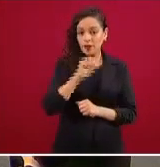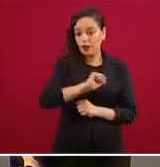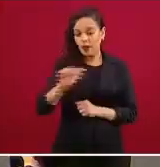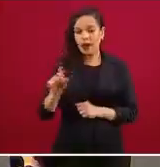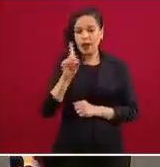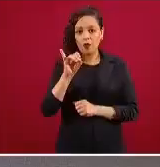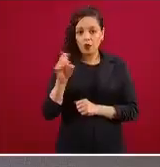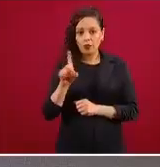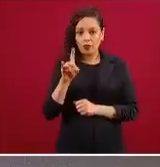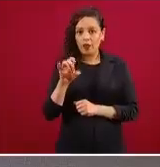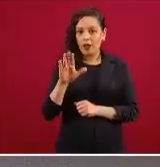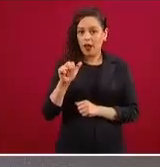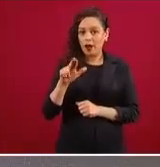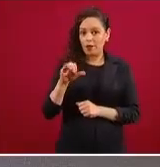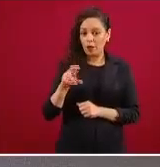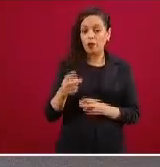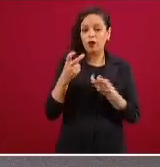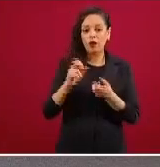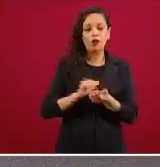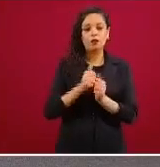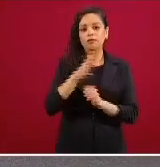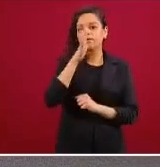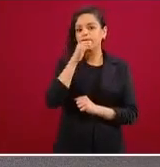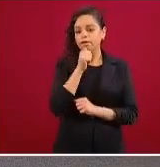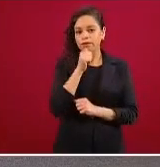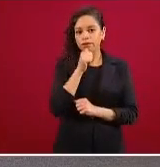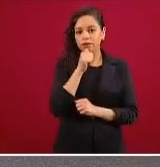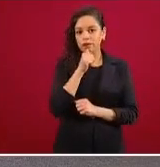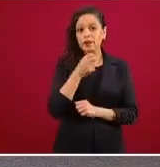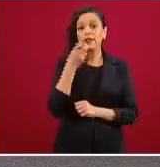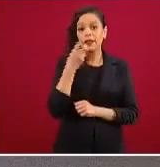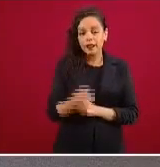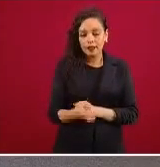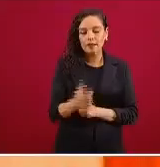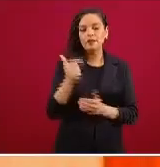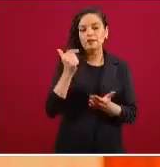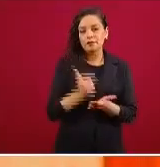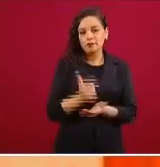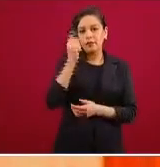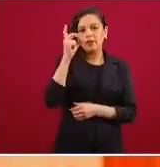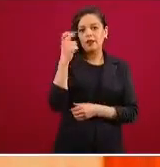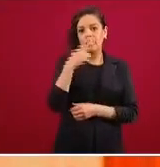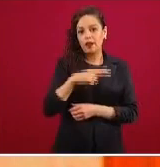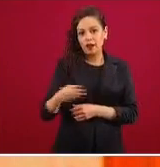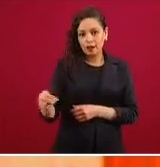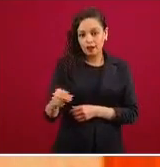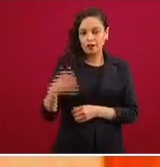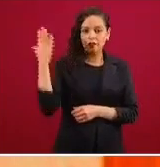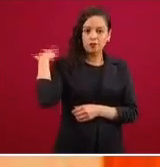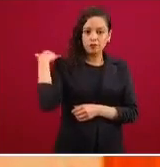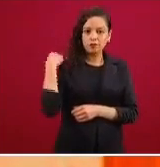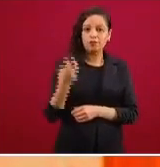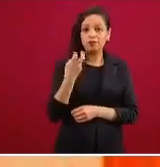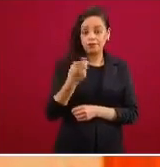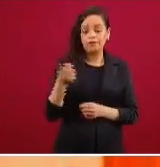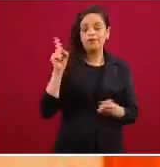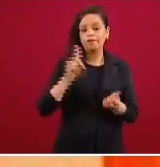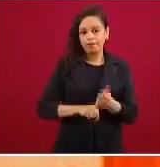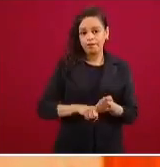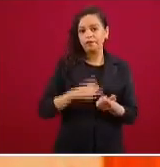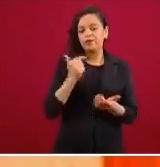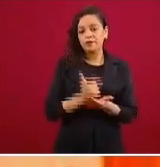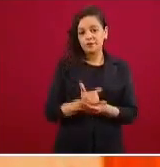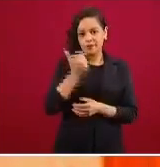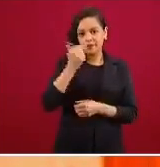la sangre ya no se puede oxigenar y este es el daño que puede resultar en una situación fatal a ese